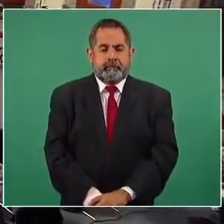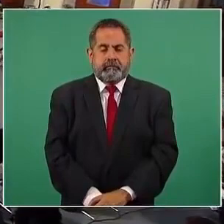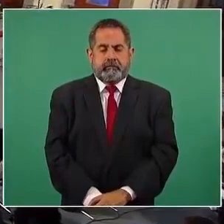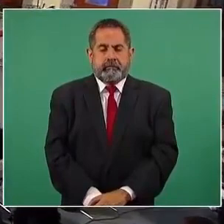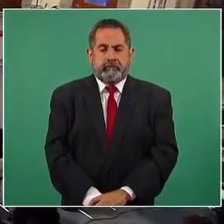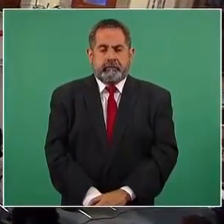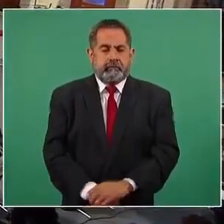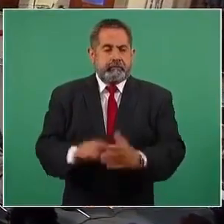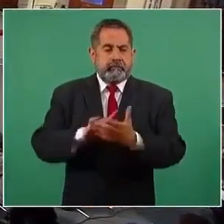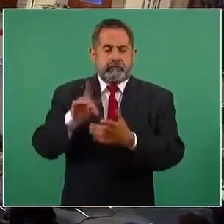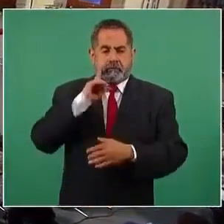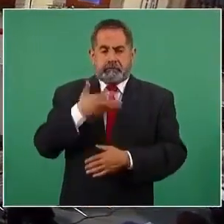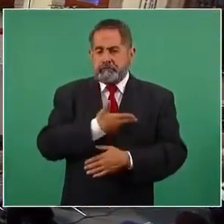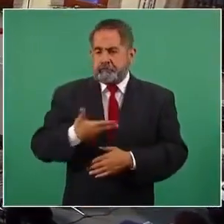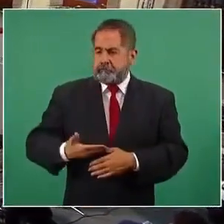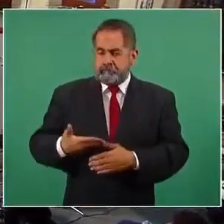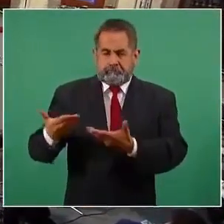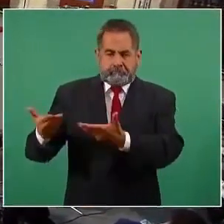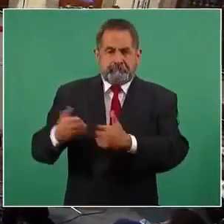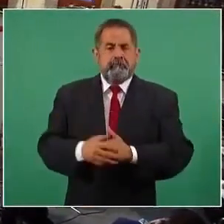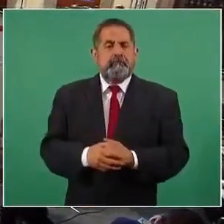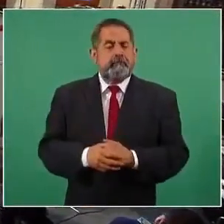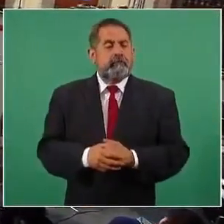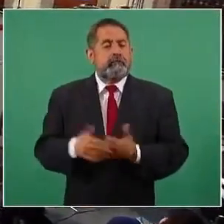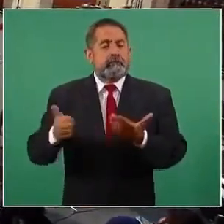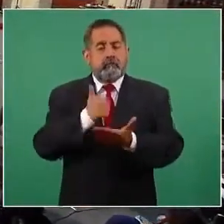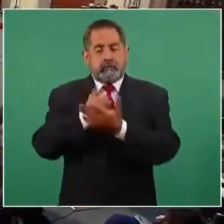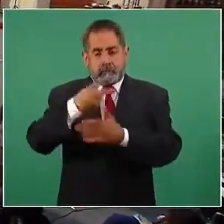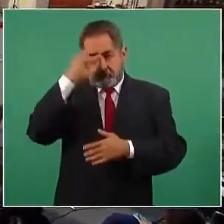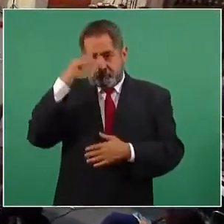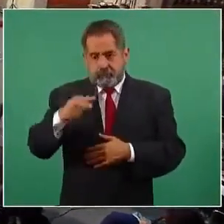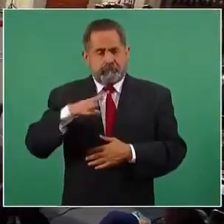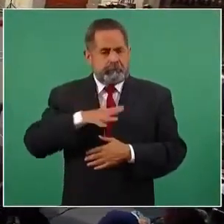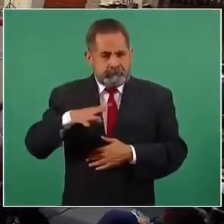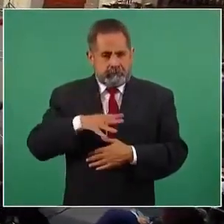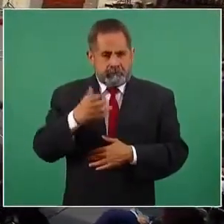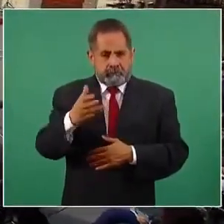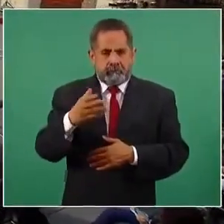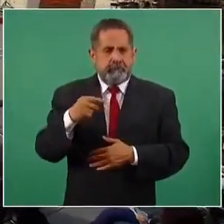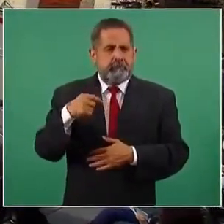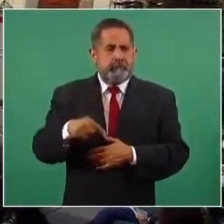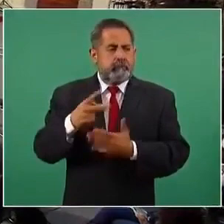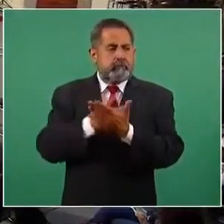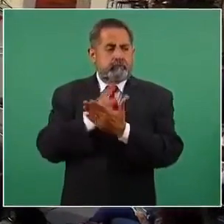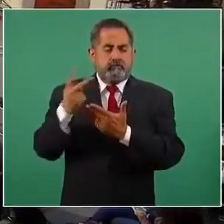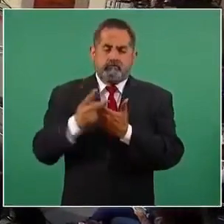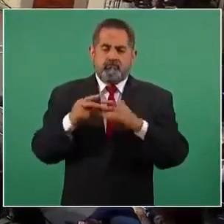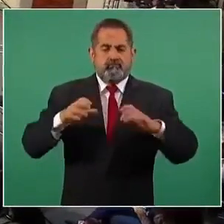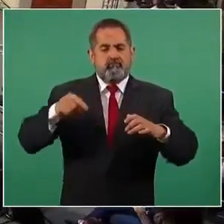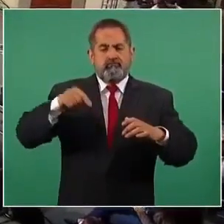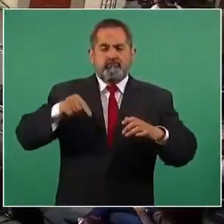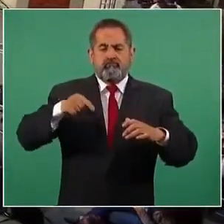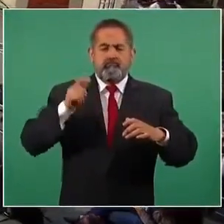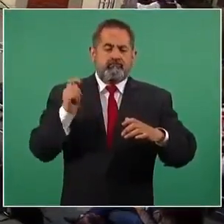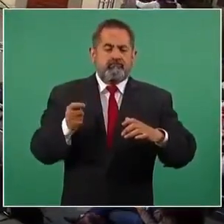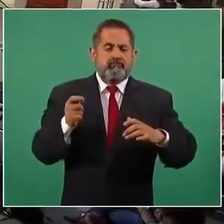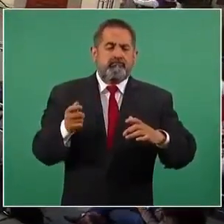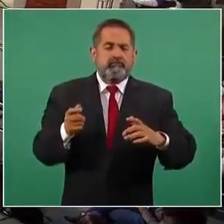Gracias, presidente. En la Ciudad de México tenemos un programa de